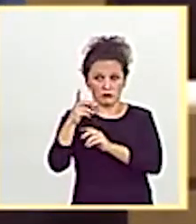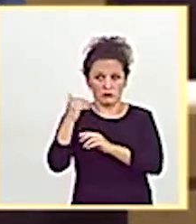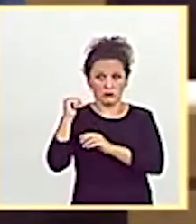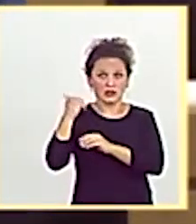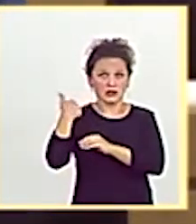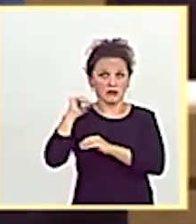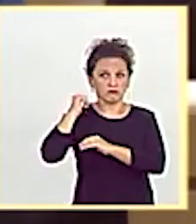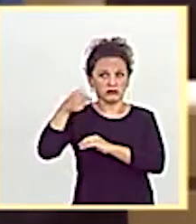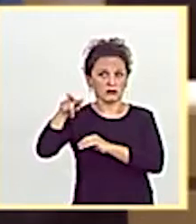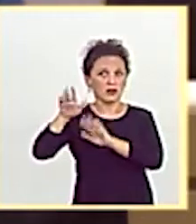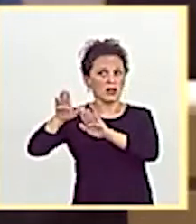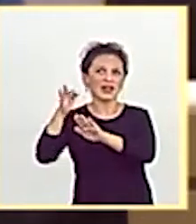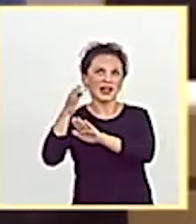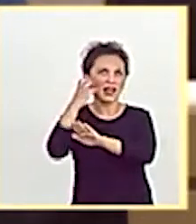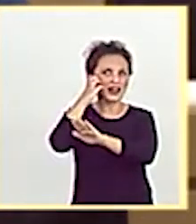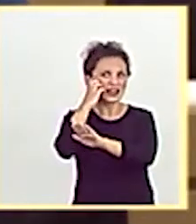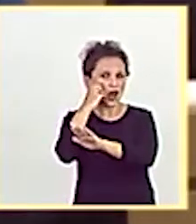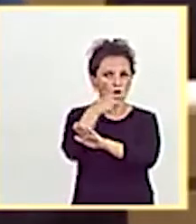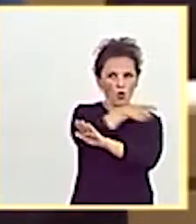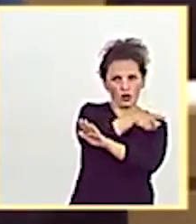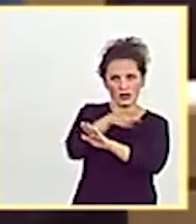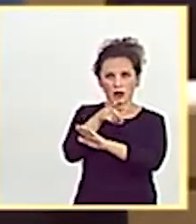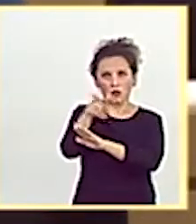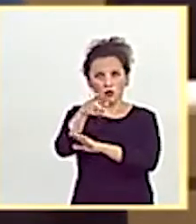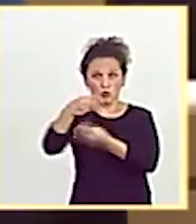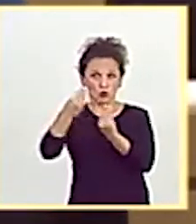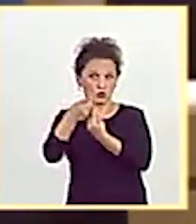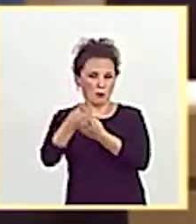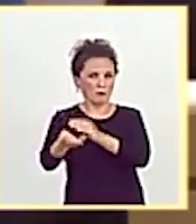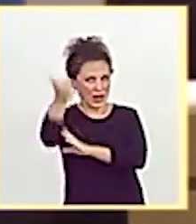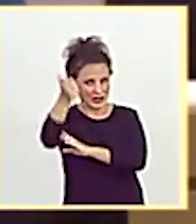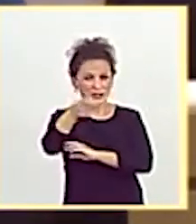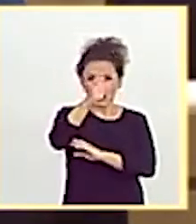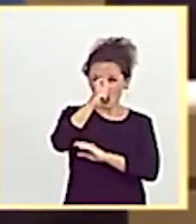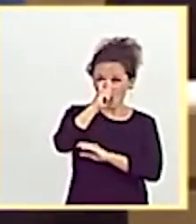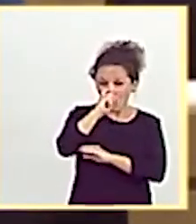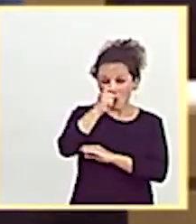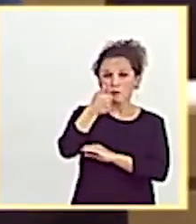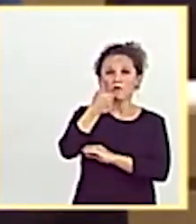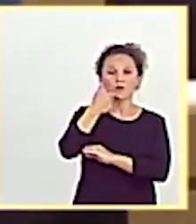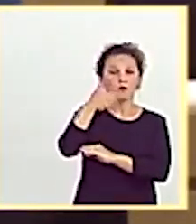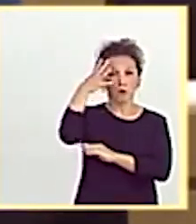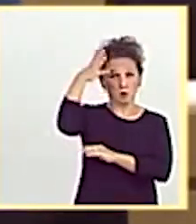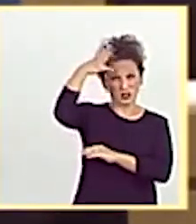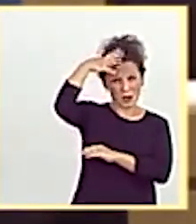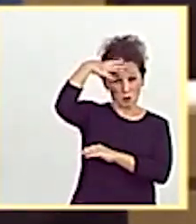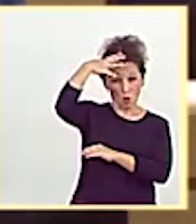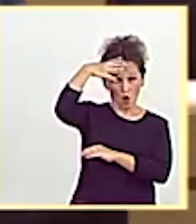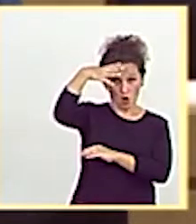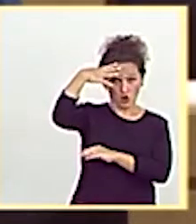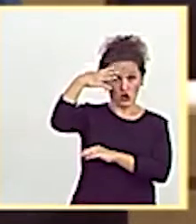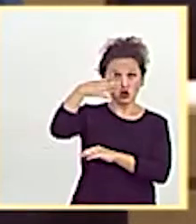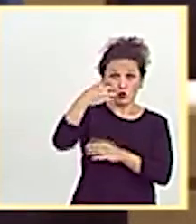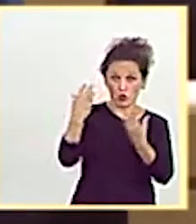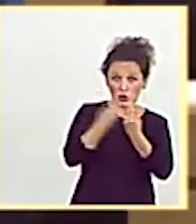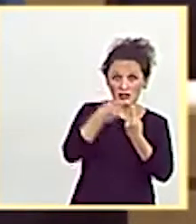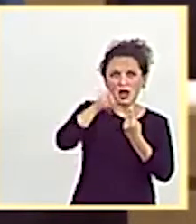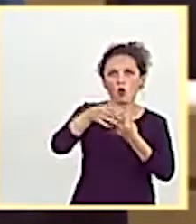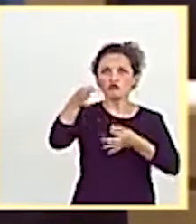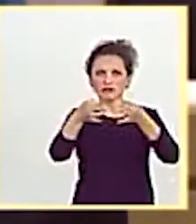que con Rajoy de presidente. ¿Recuerda a los exiliados que con el presidente Puigdemont al frente buscan justicia donde la hay?